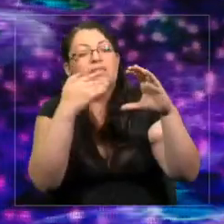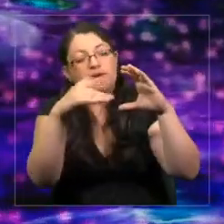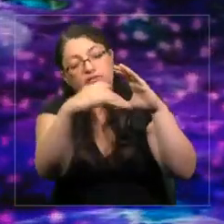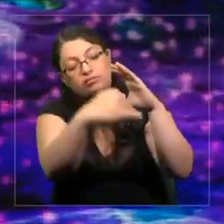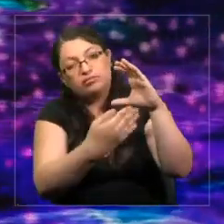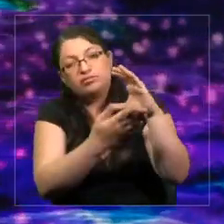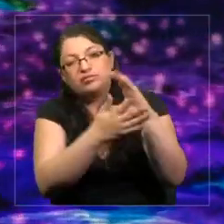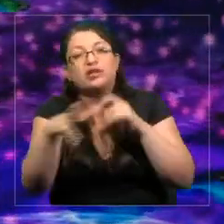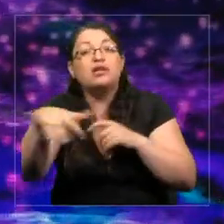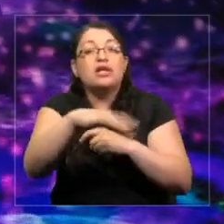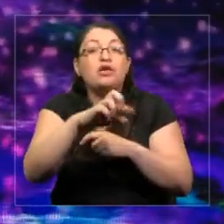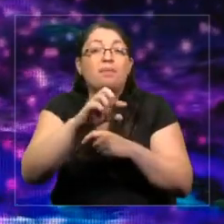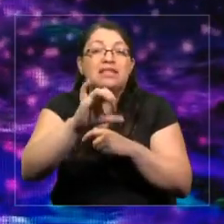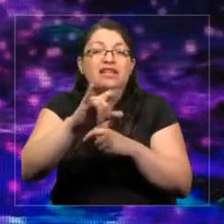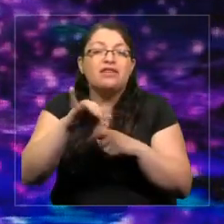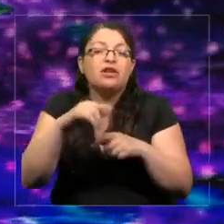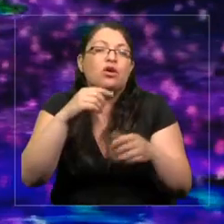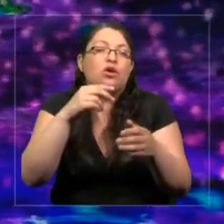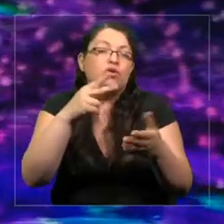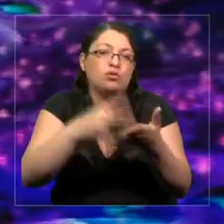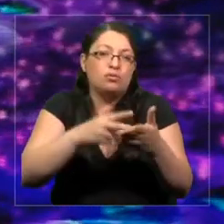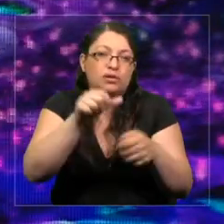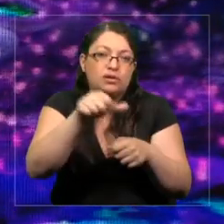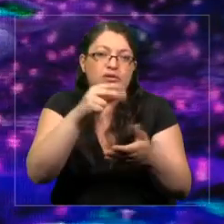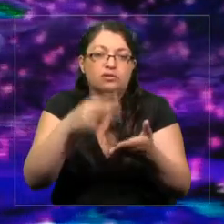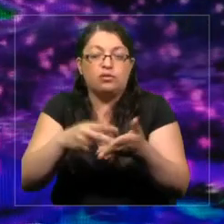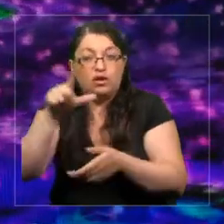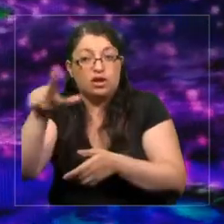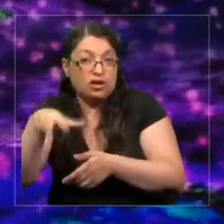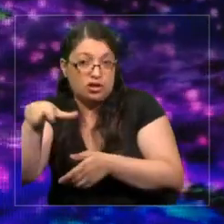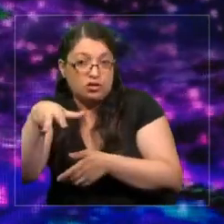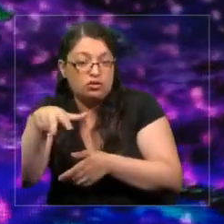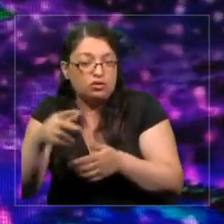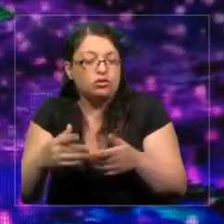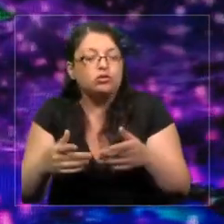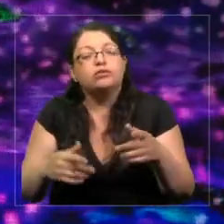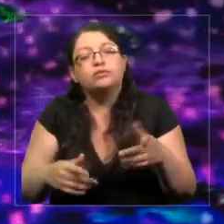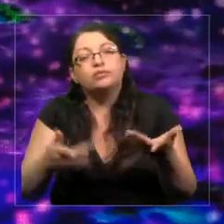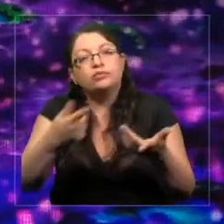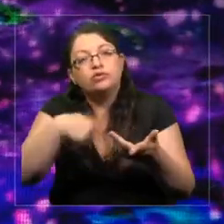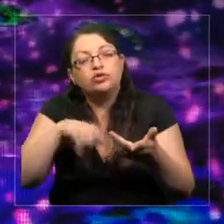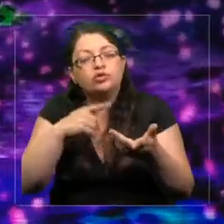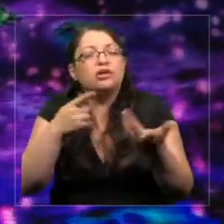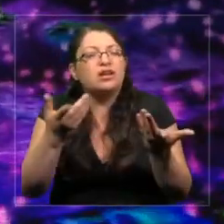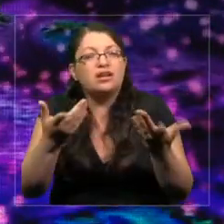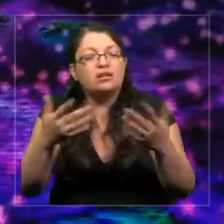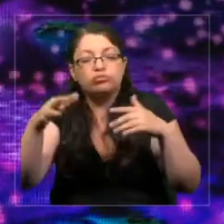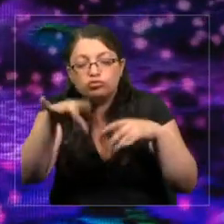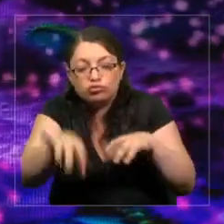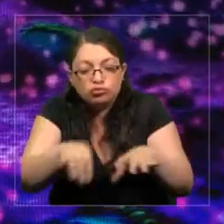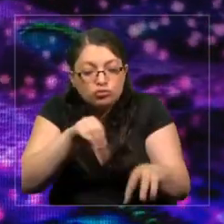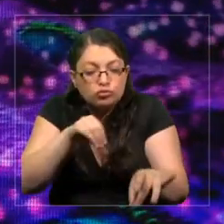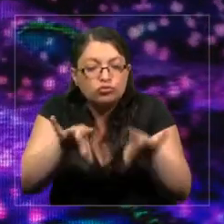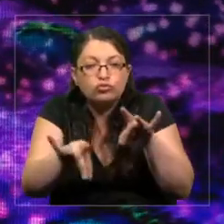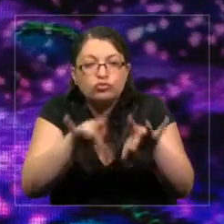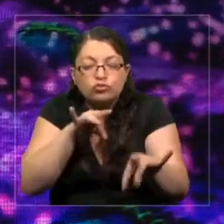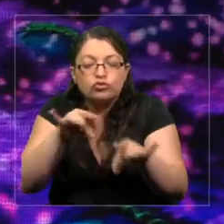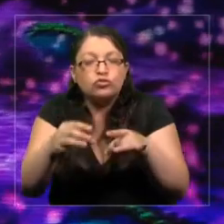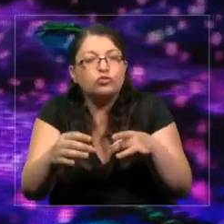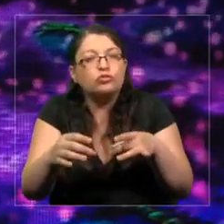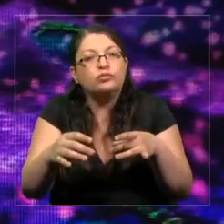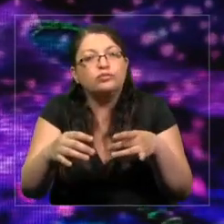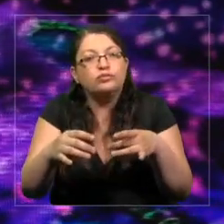-18 y hemos tomado muestras sistemáticas de los, seguimos los mismos